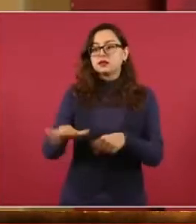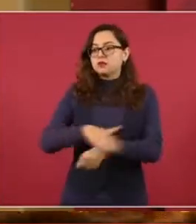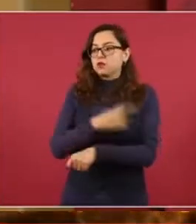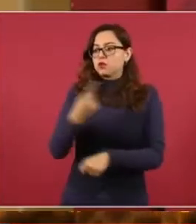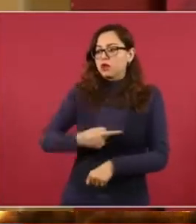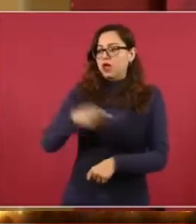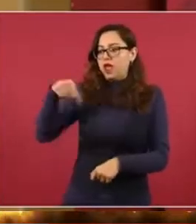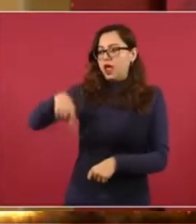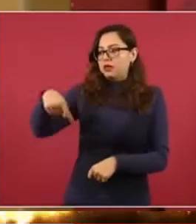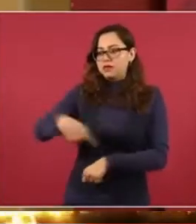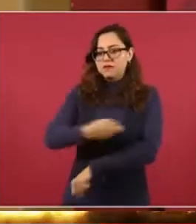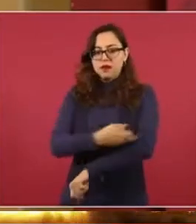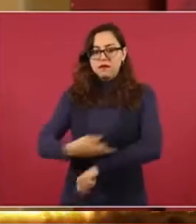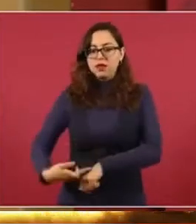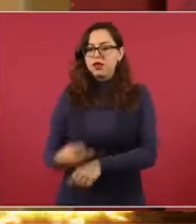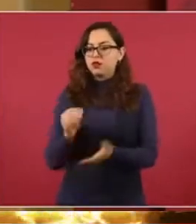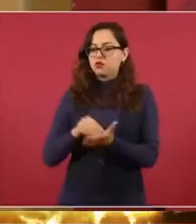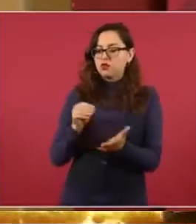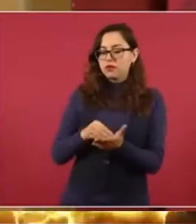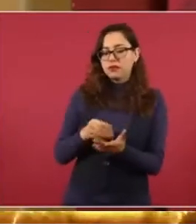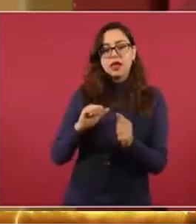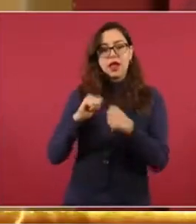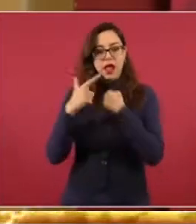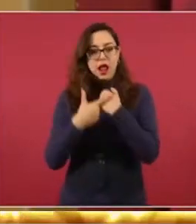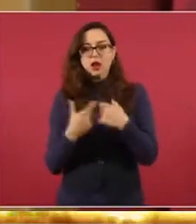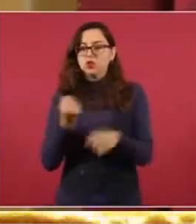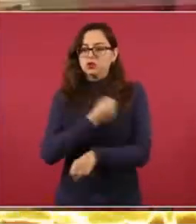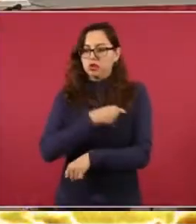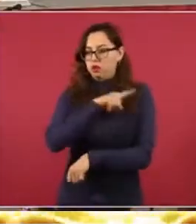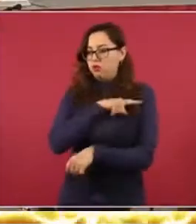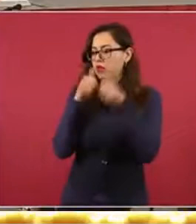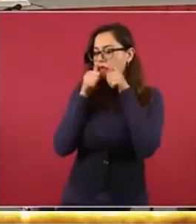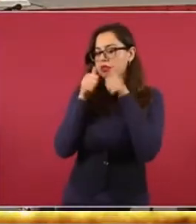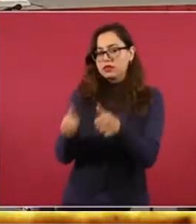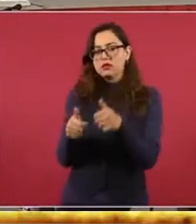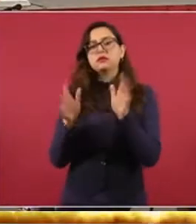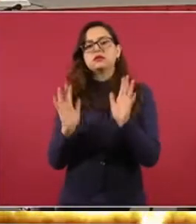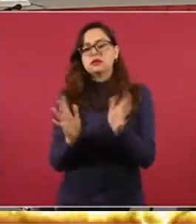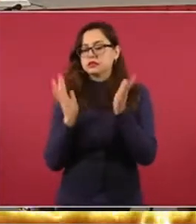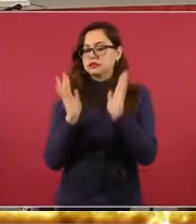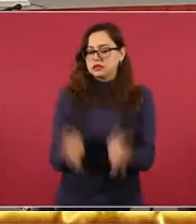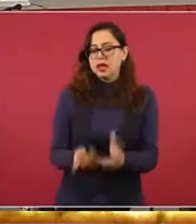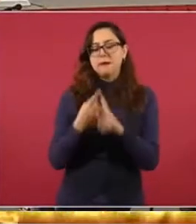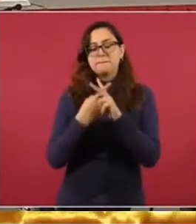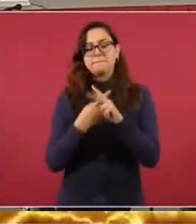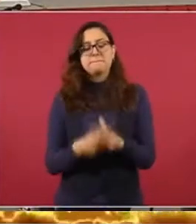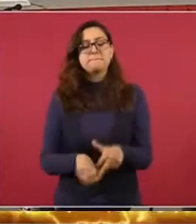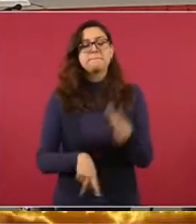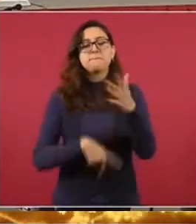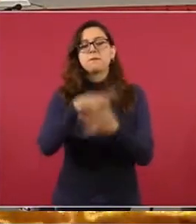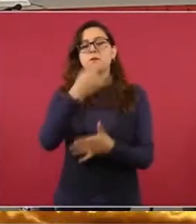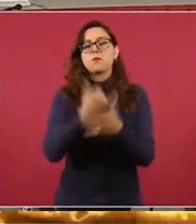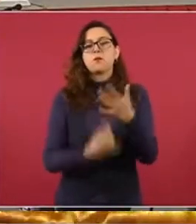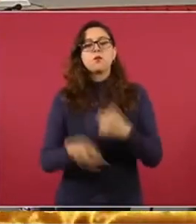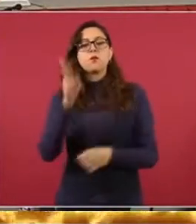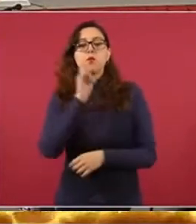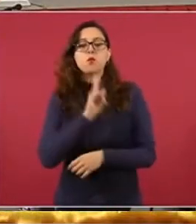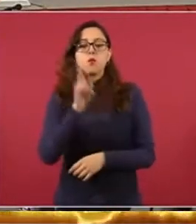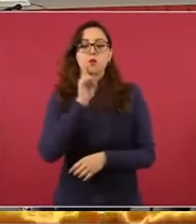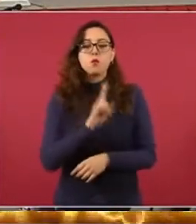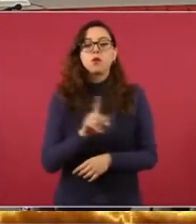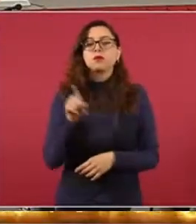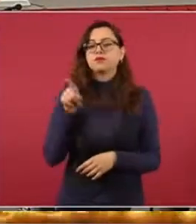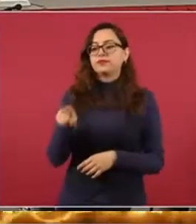nuestro país. La siguiente, empezamos un proyecto piloto en algunos consulados, trabajamos con el canciller Marcelo Ebrard